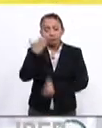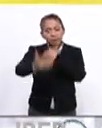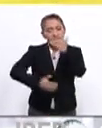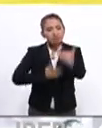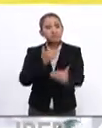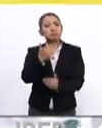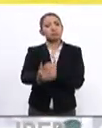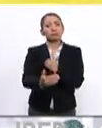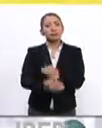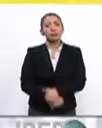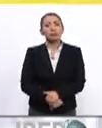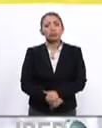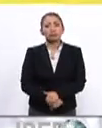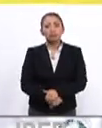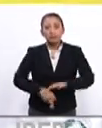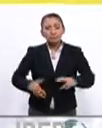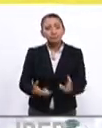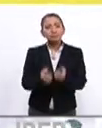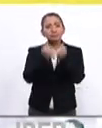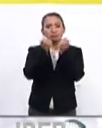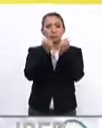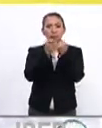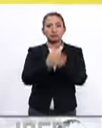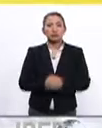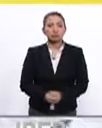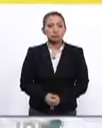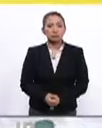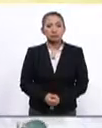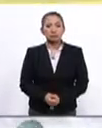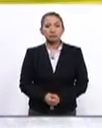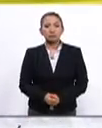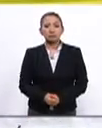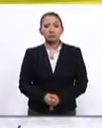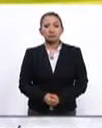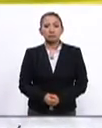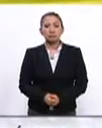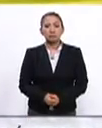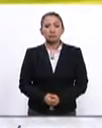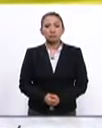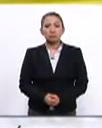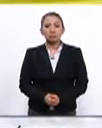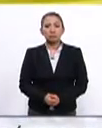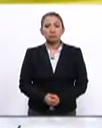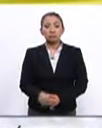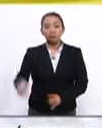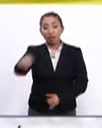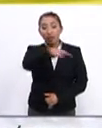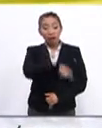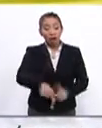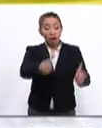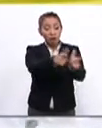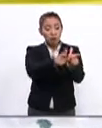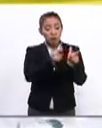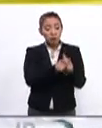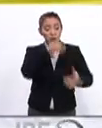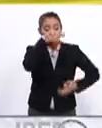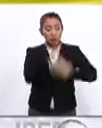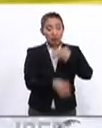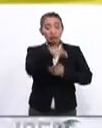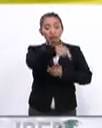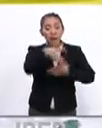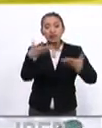progreso, recuperación. Le toca a los órganos de justicia